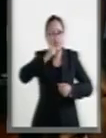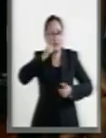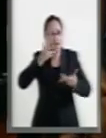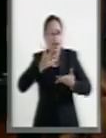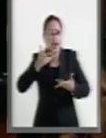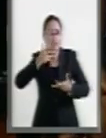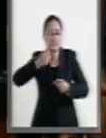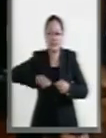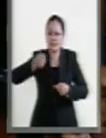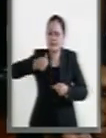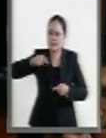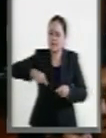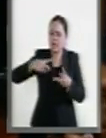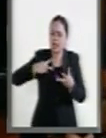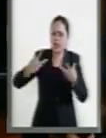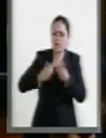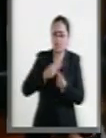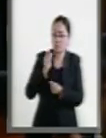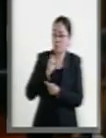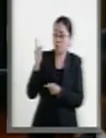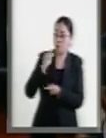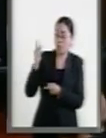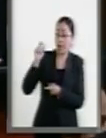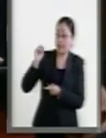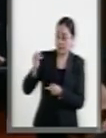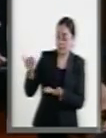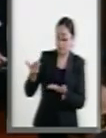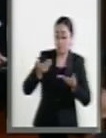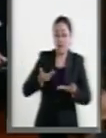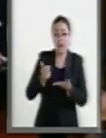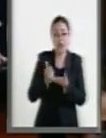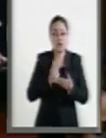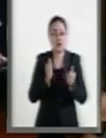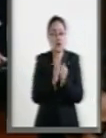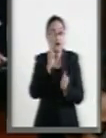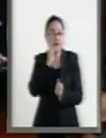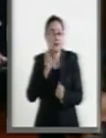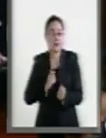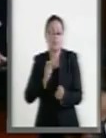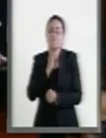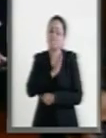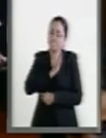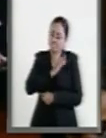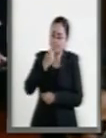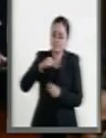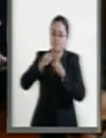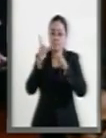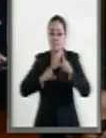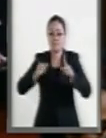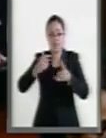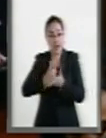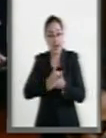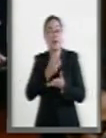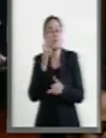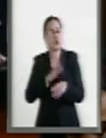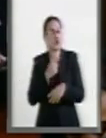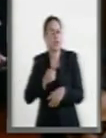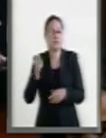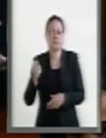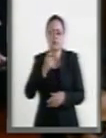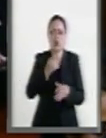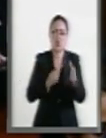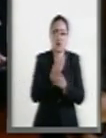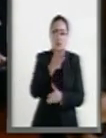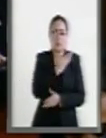hecho desde el primer momento, con su profesionalismo y su amistad. Así que enhorabuena para la República que gana, para el presidente